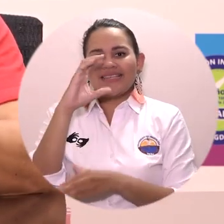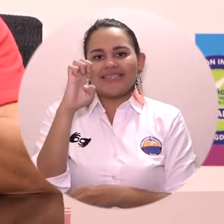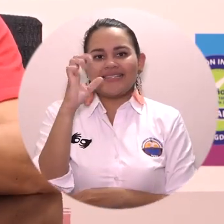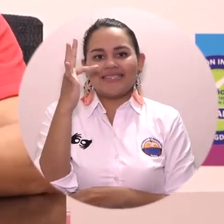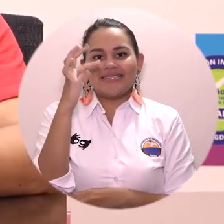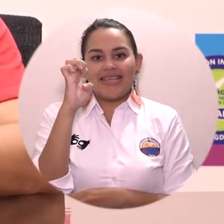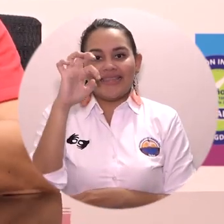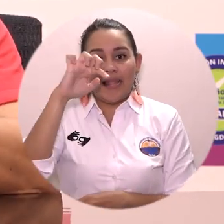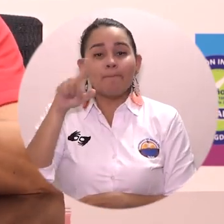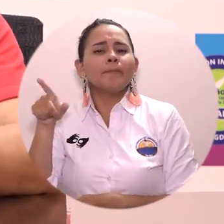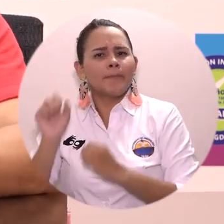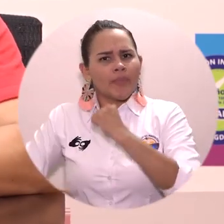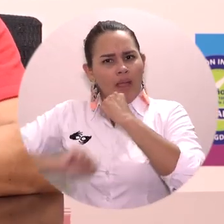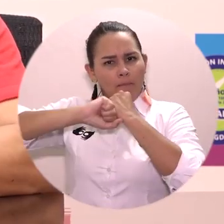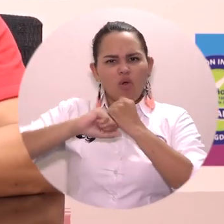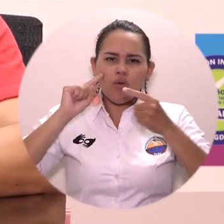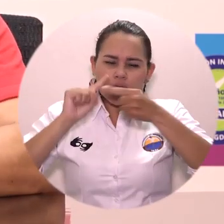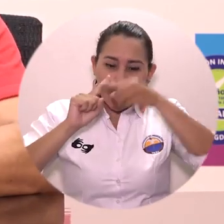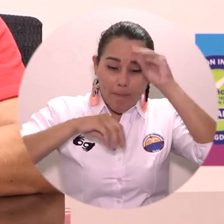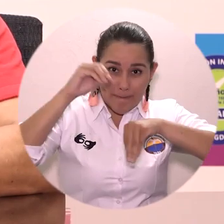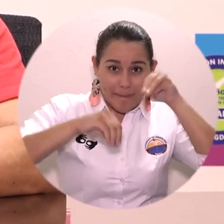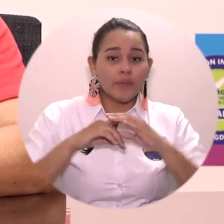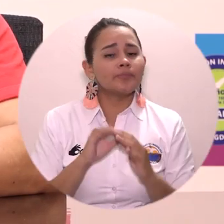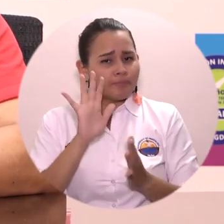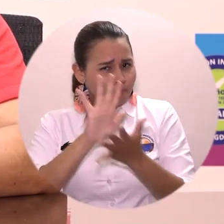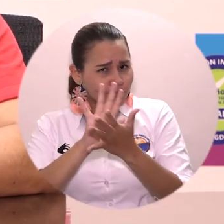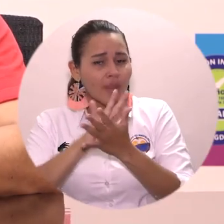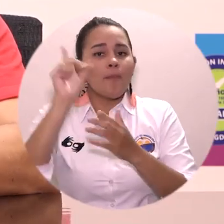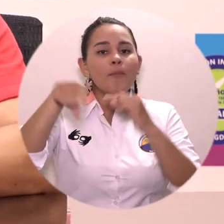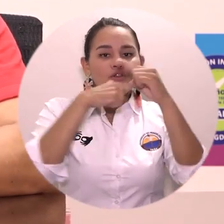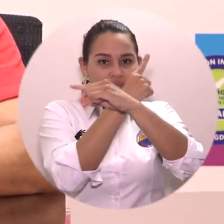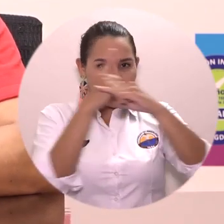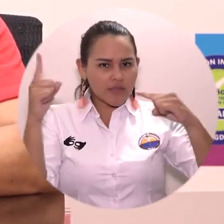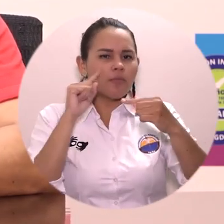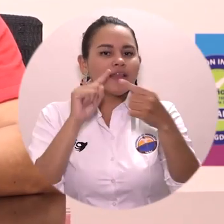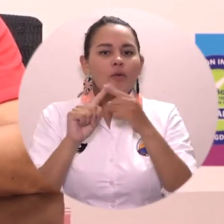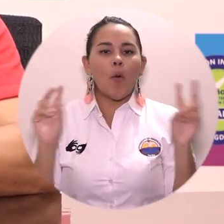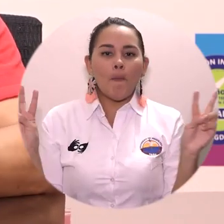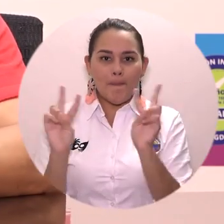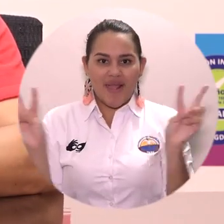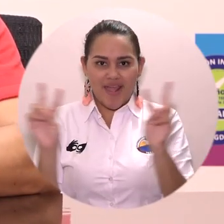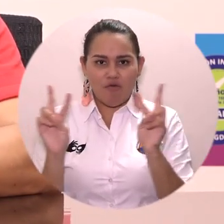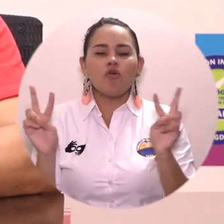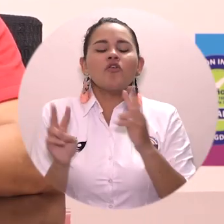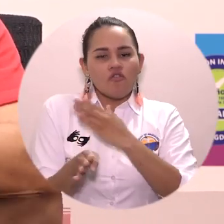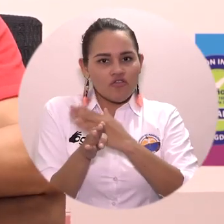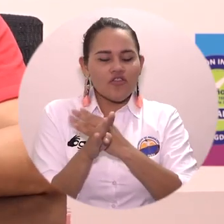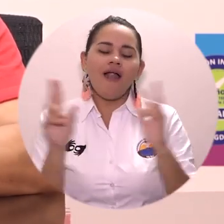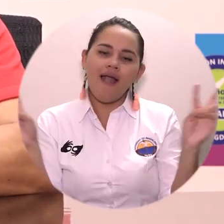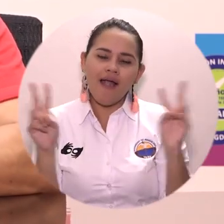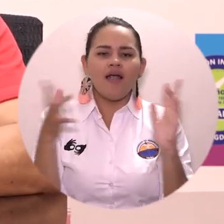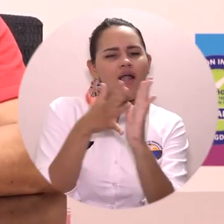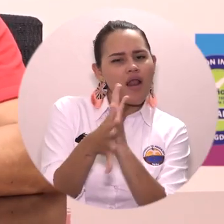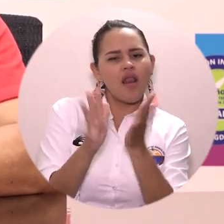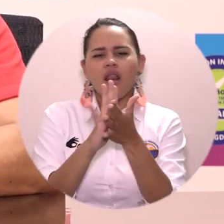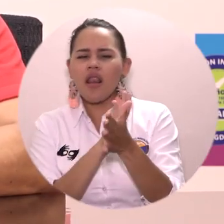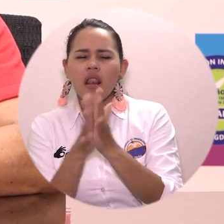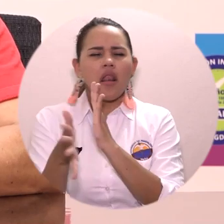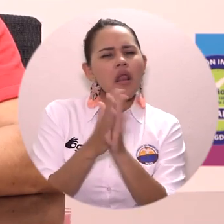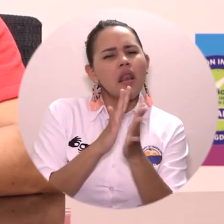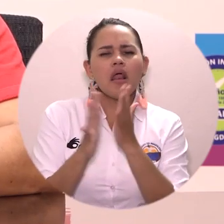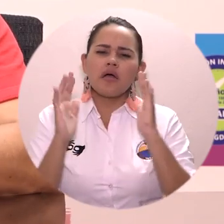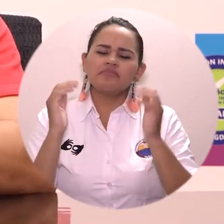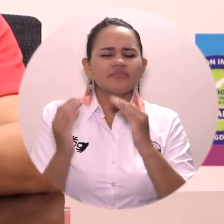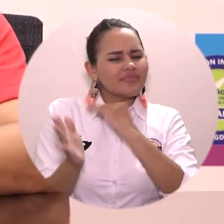vamos a estar haciendo videos, vamos a estarnos comunicando. La próxima semana haremos un en vivo por redes sociales, pero también le hemos pedido a los decanos, a los vicerectores que lo hagan